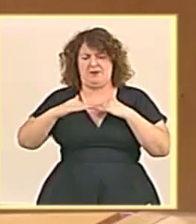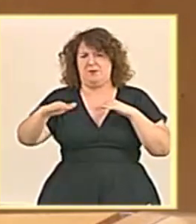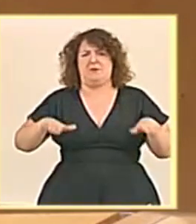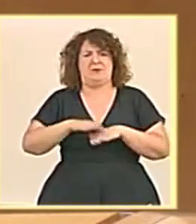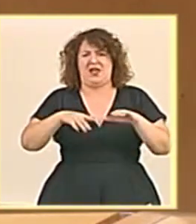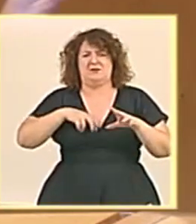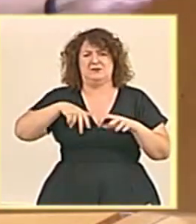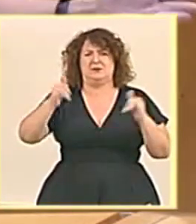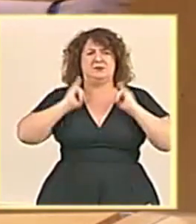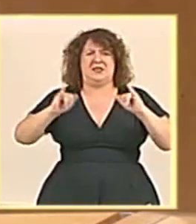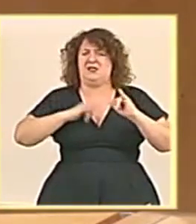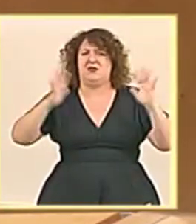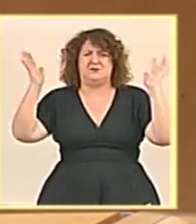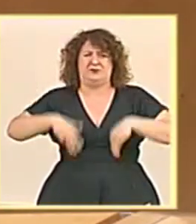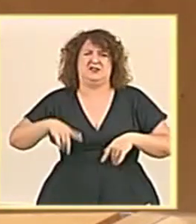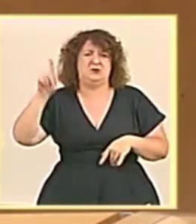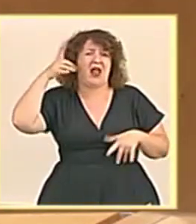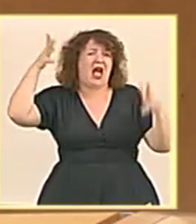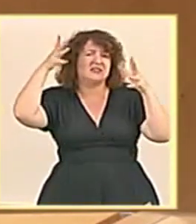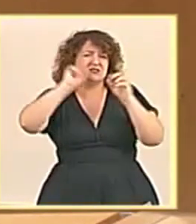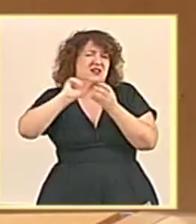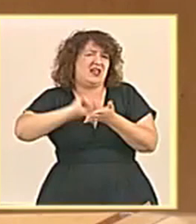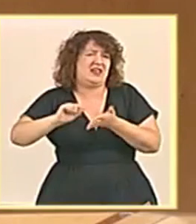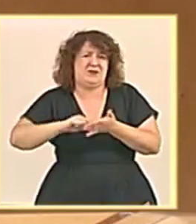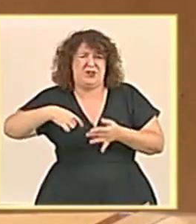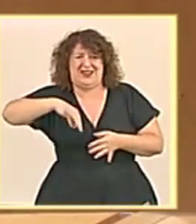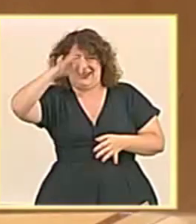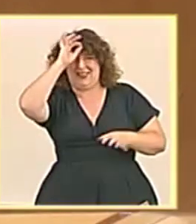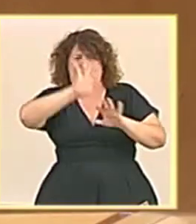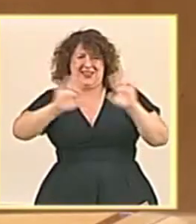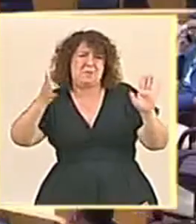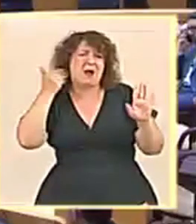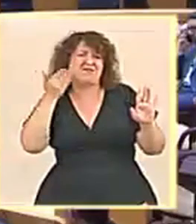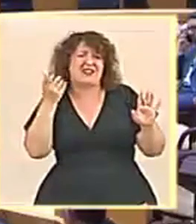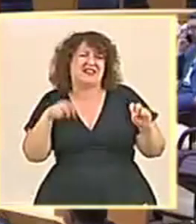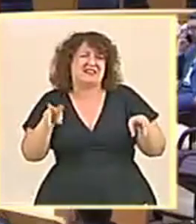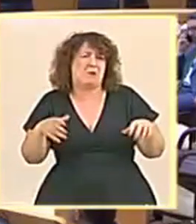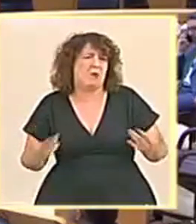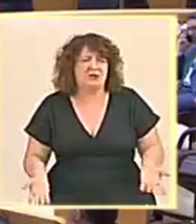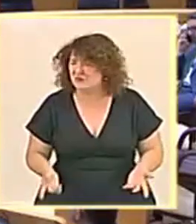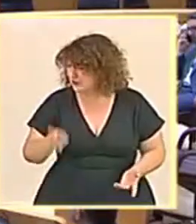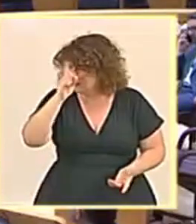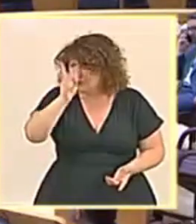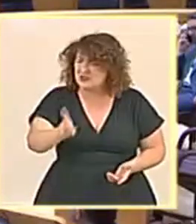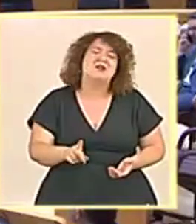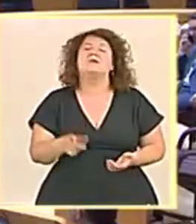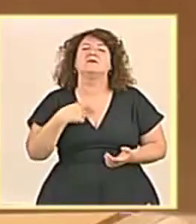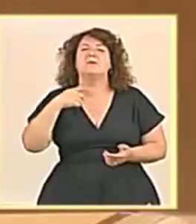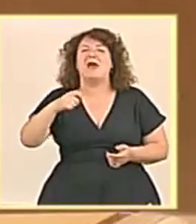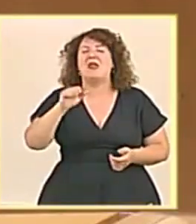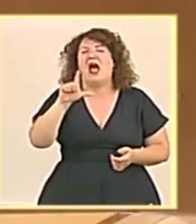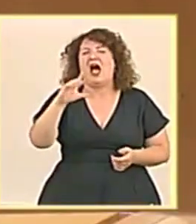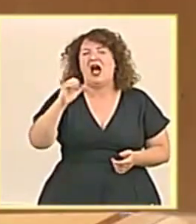Es no entender. Eso se lo ha preparado un asesor que no tiene ni idea de lo que es Marbella. No lo sabe. Ni lo que es San Pedro